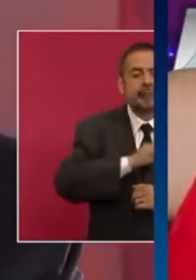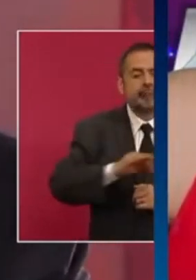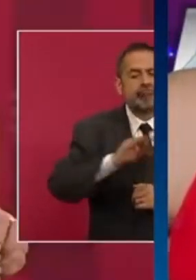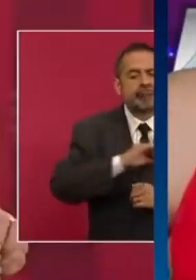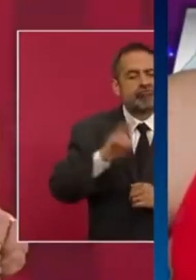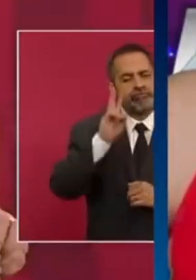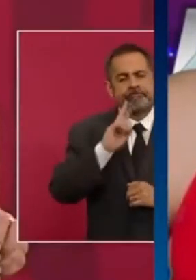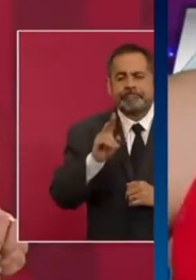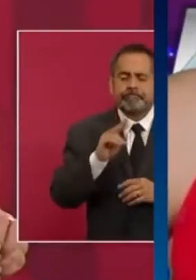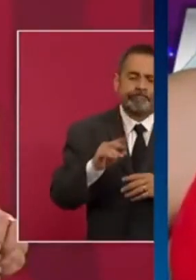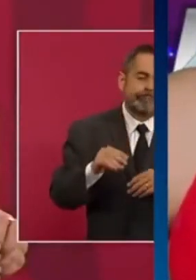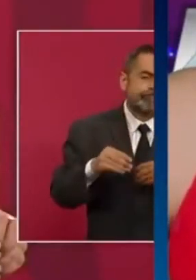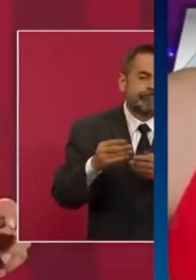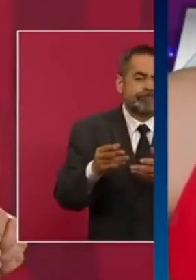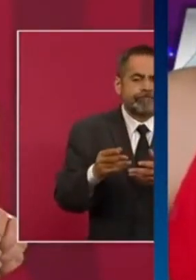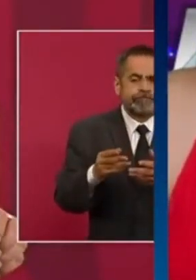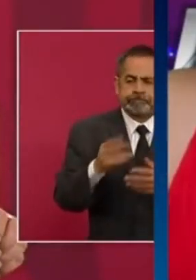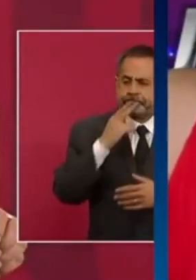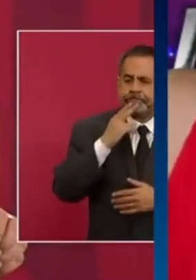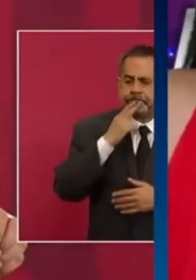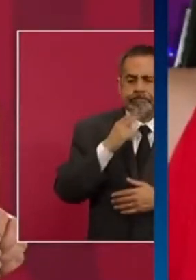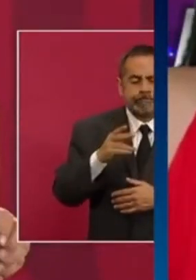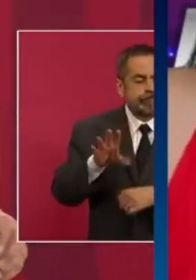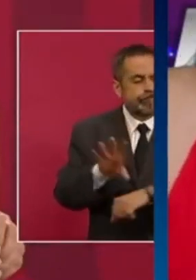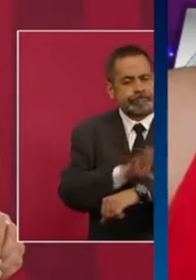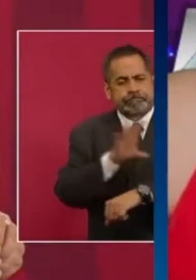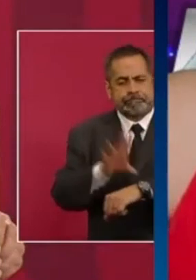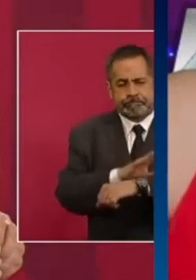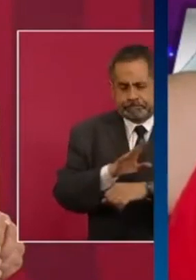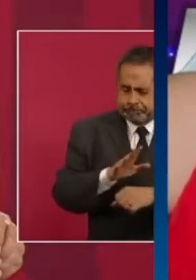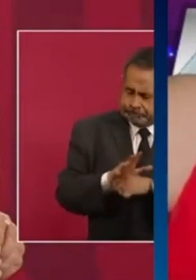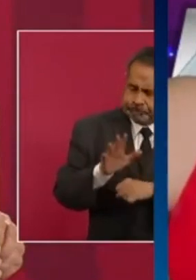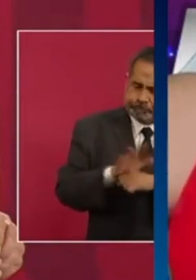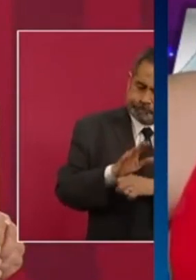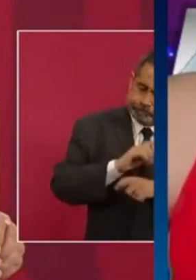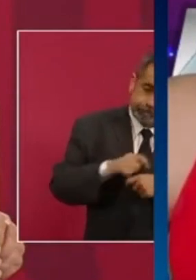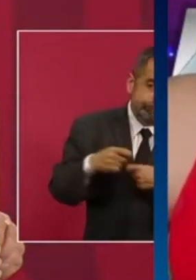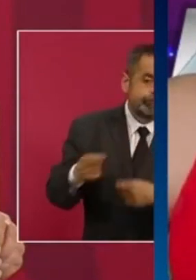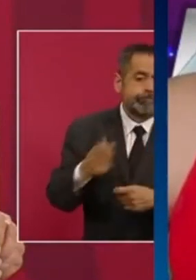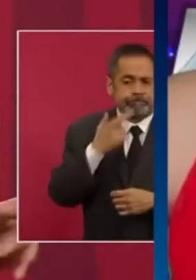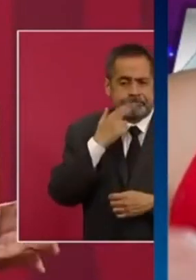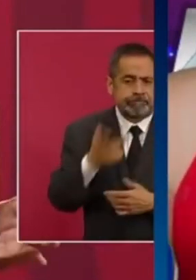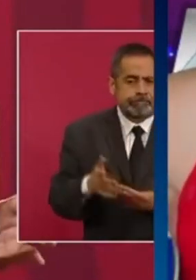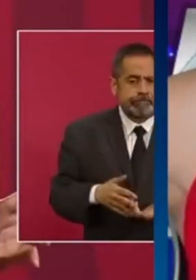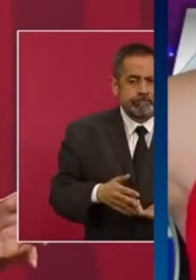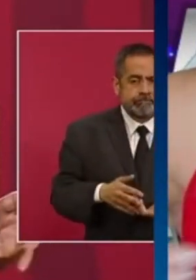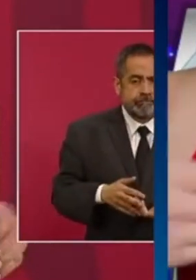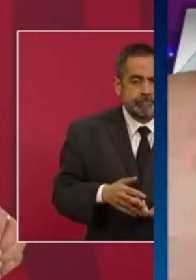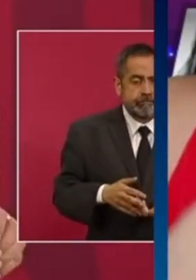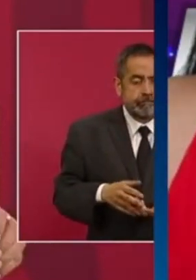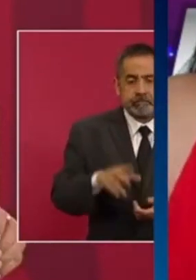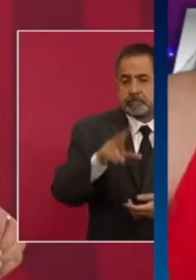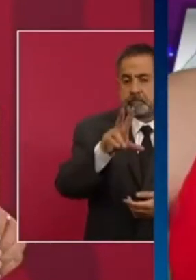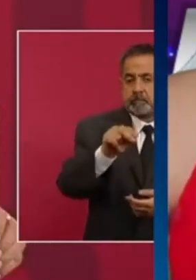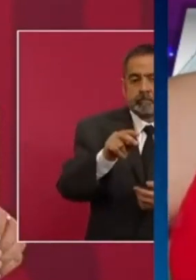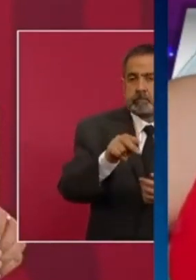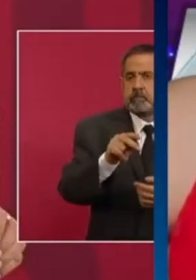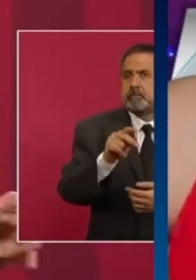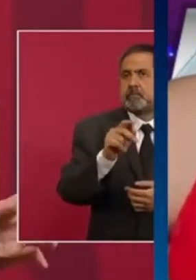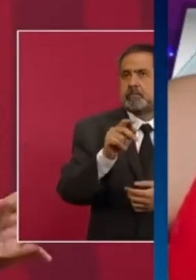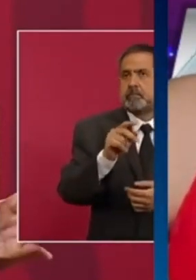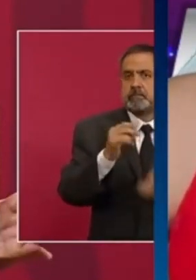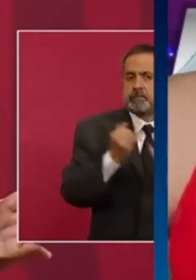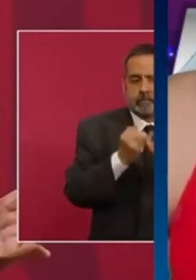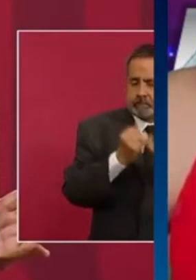honrada, pues creo que sumamos más que muchos de esos personajes como Broso, que el día de ayer salió abrazado de Ciro